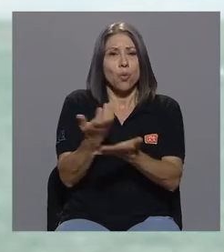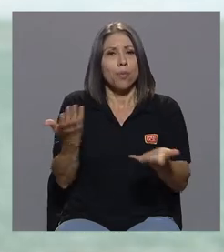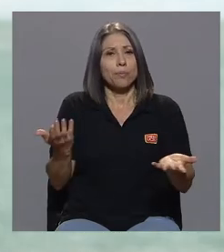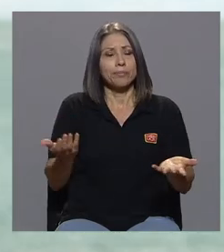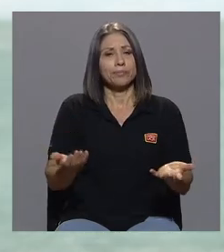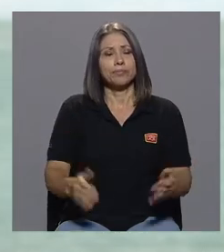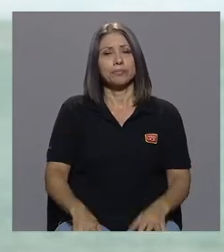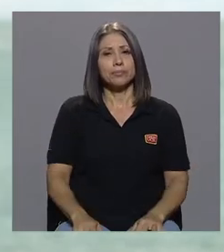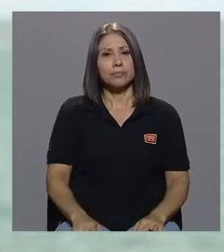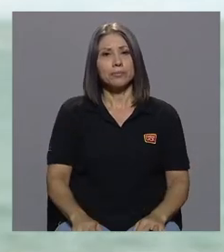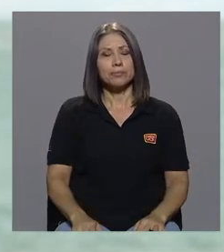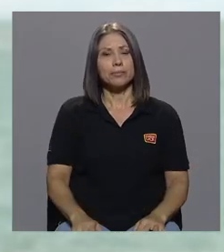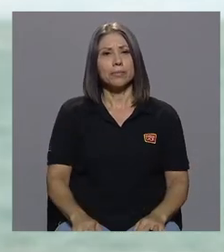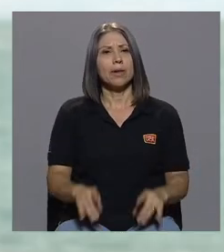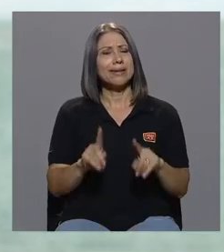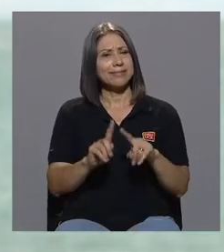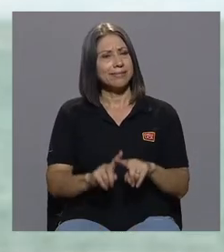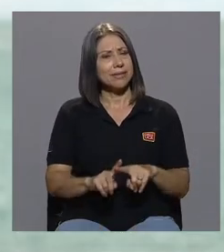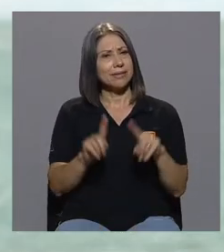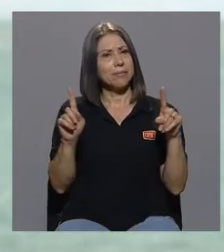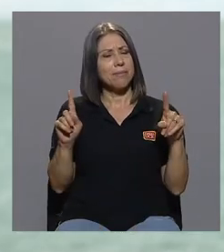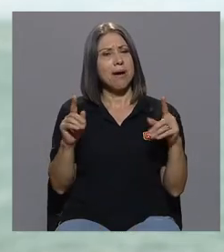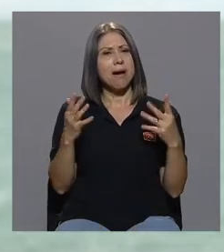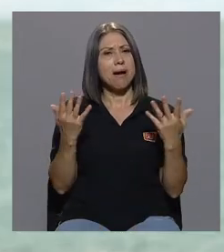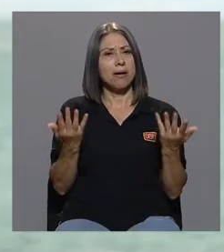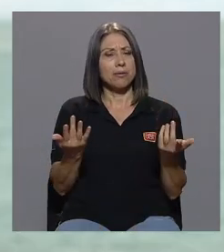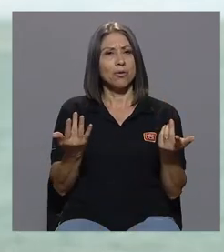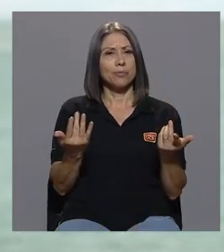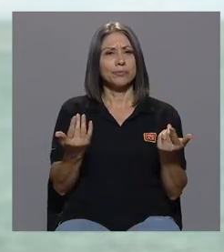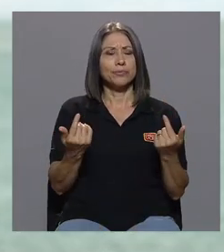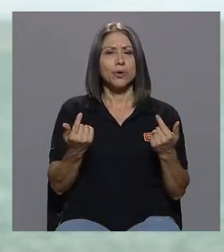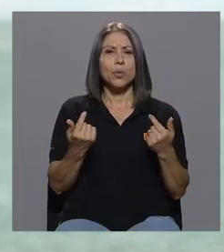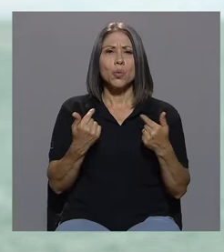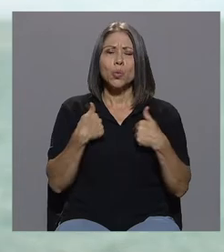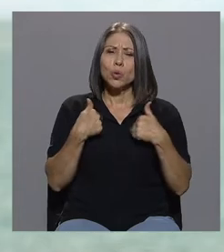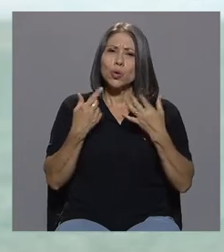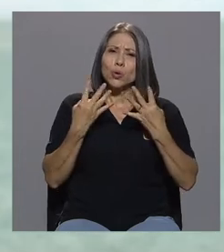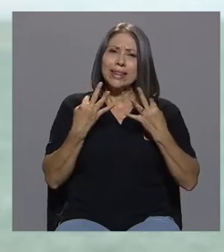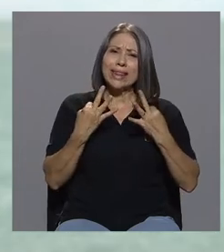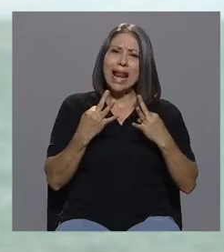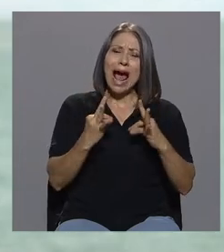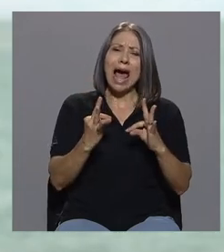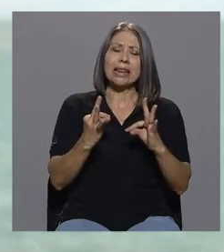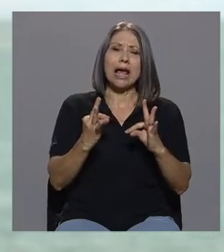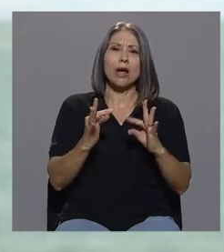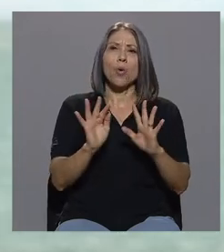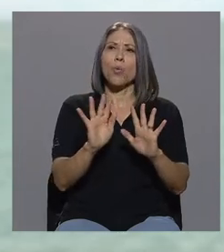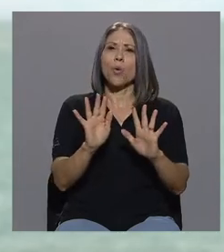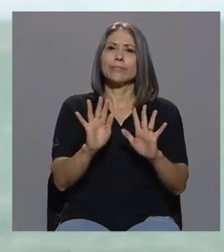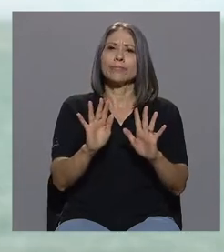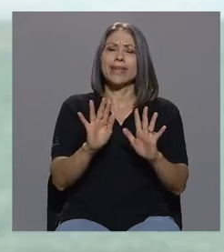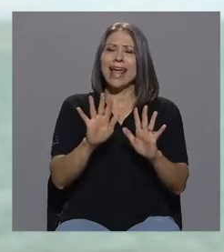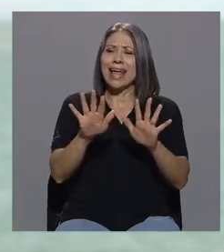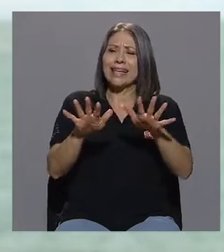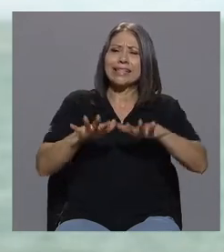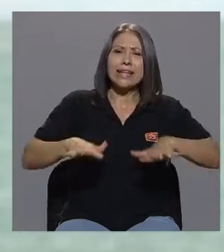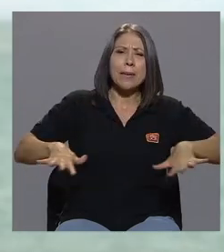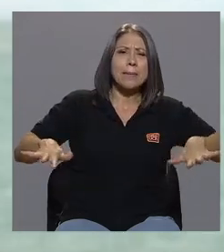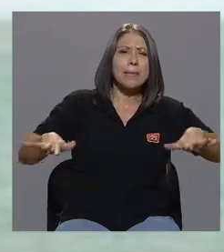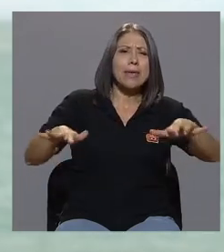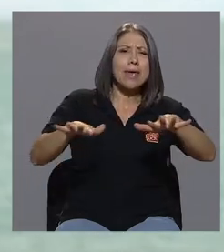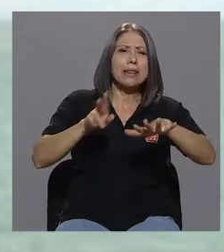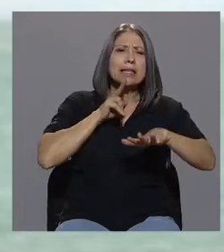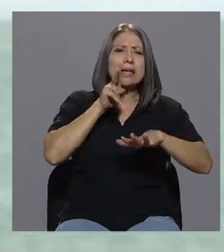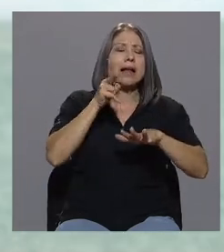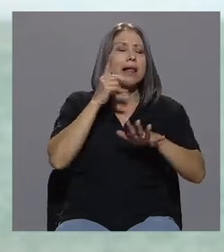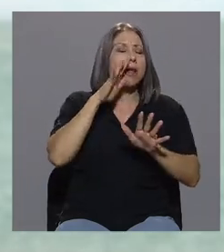Sin embargo, uno trata como de evadir ese ambiente y esa realidad. Yo lo hacía a